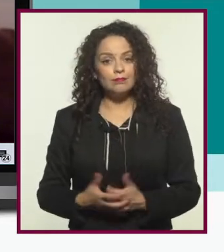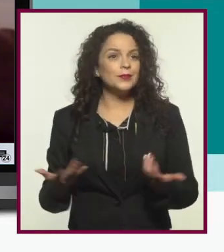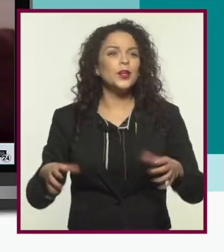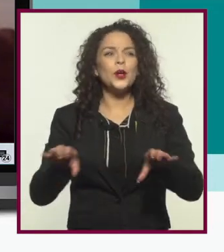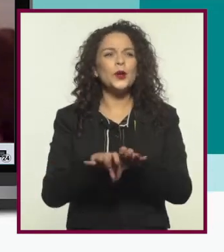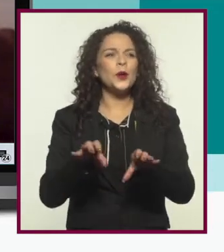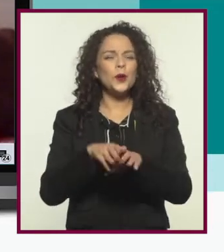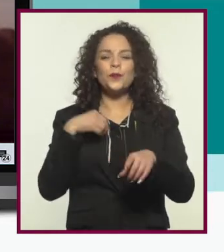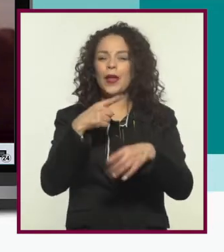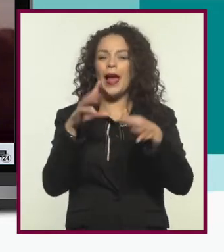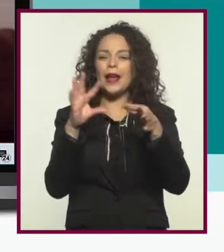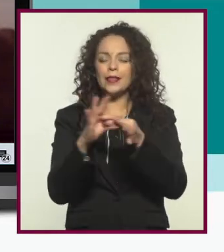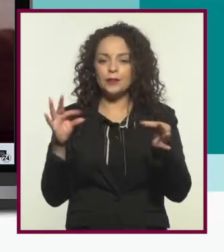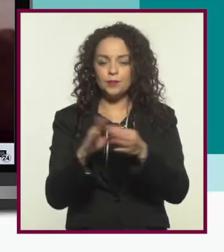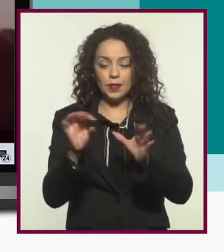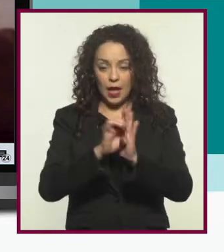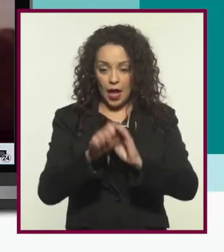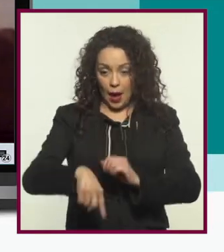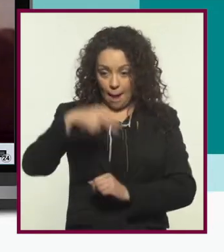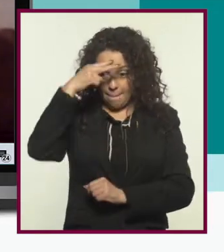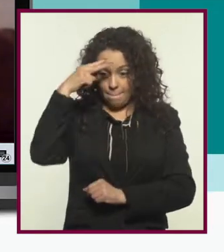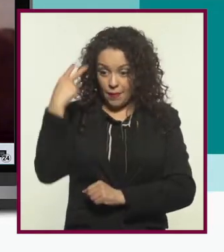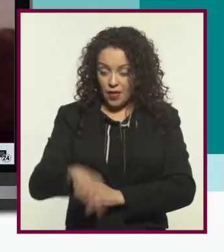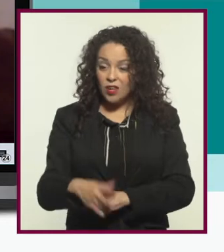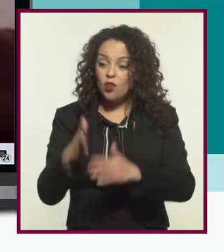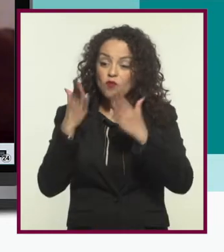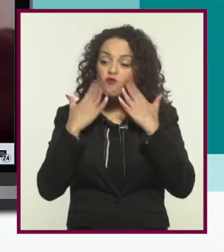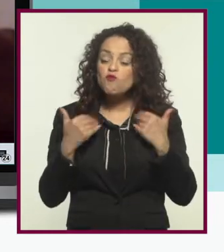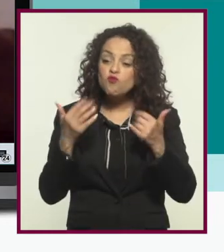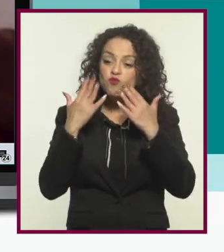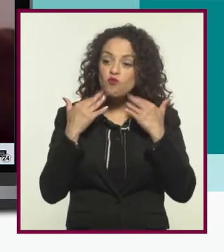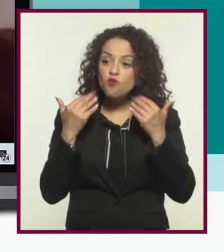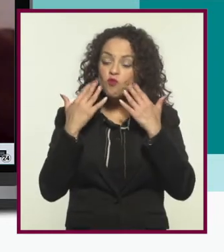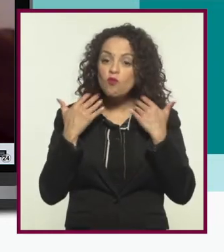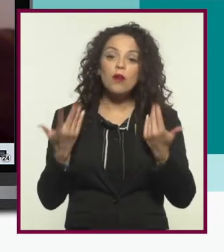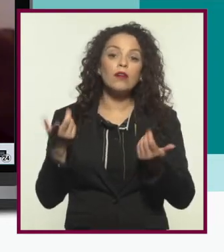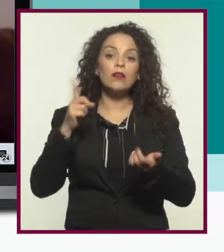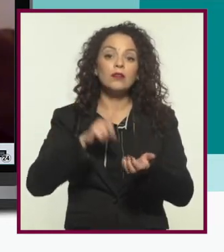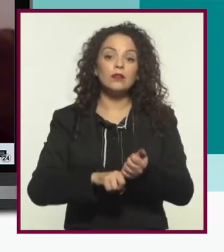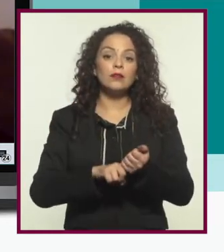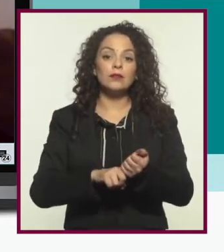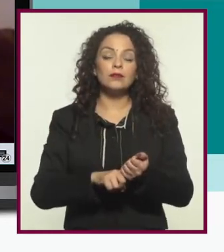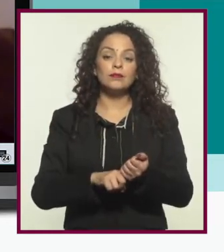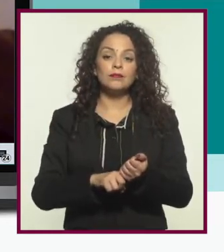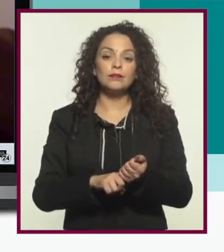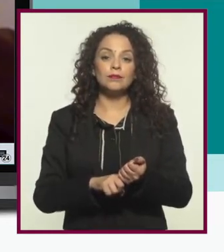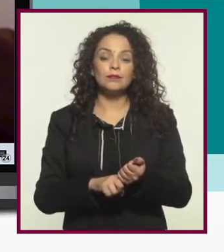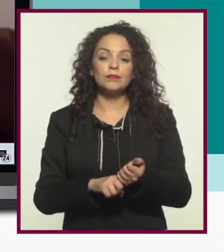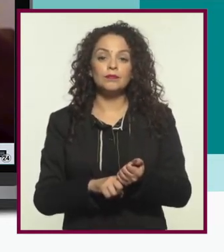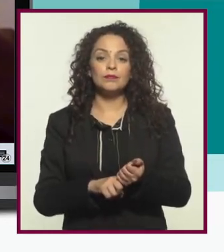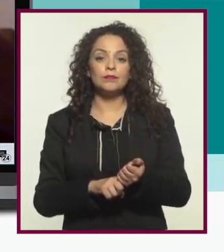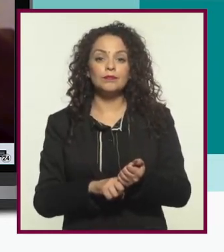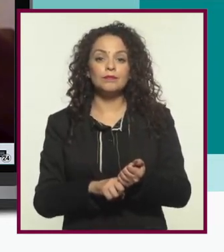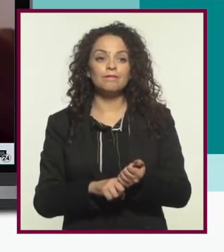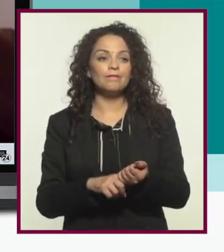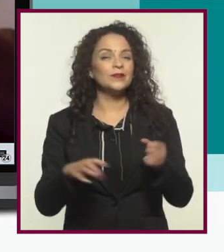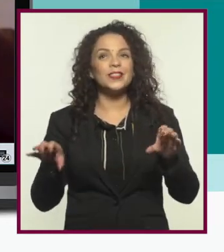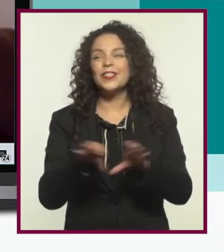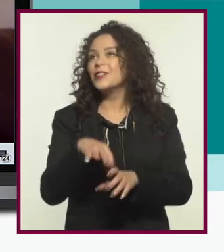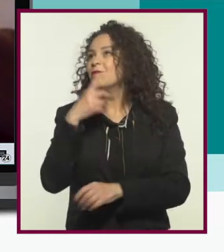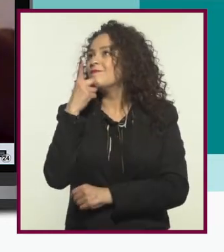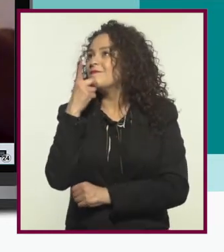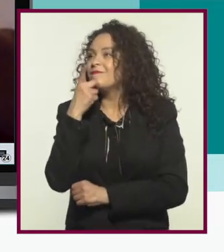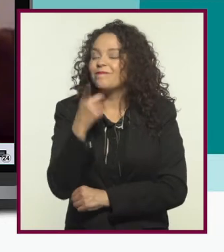Es decir, México, quizá por no tener cabo cañaveral, no tener